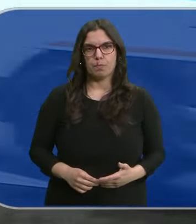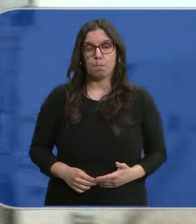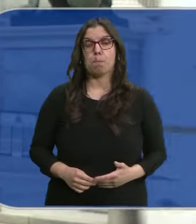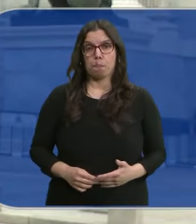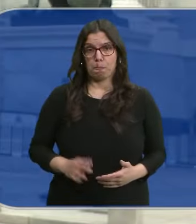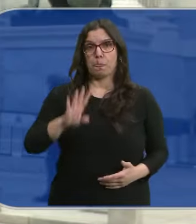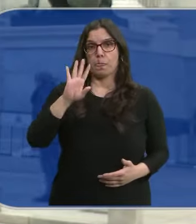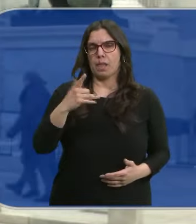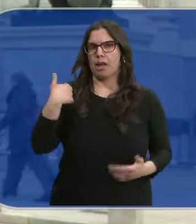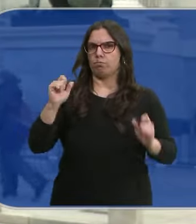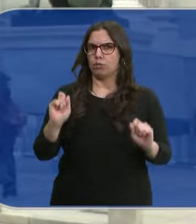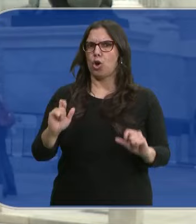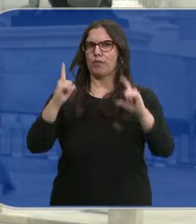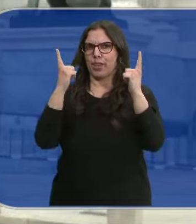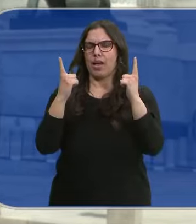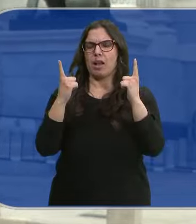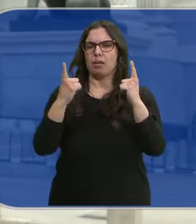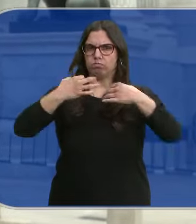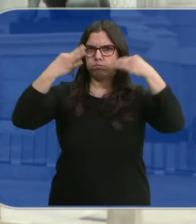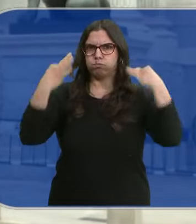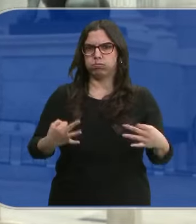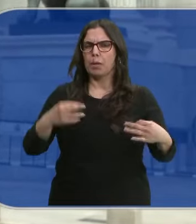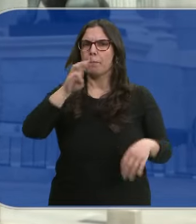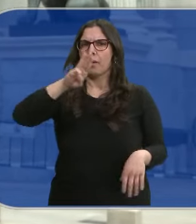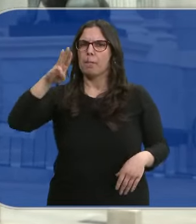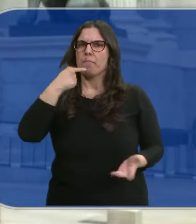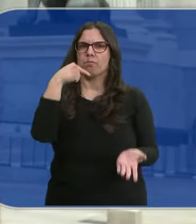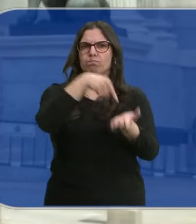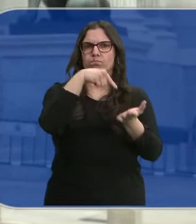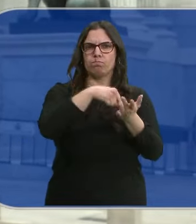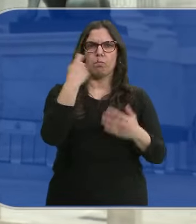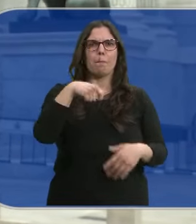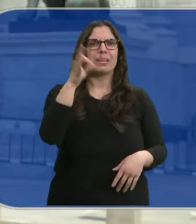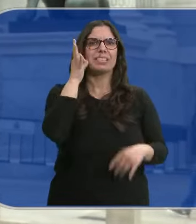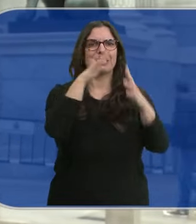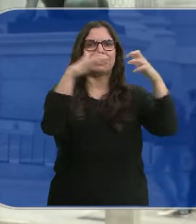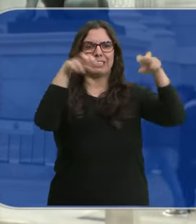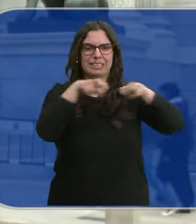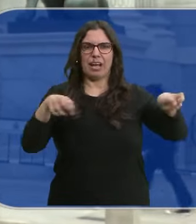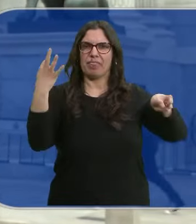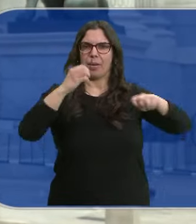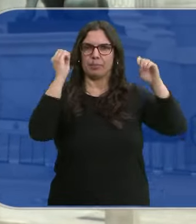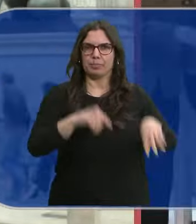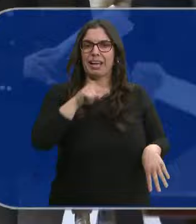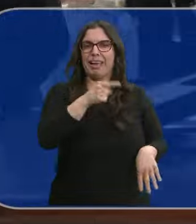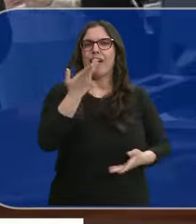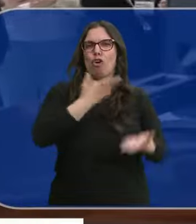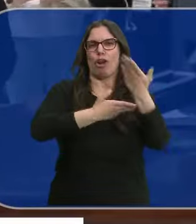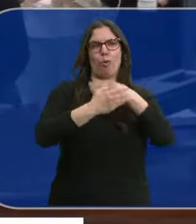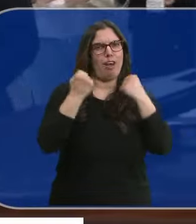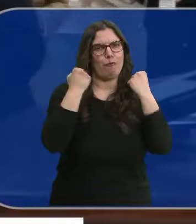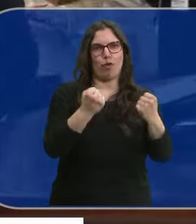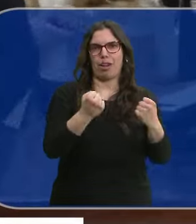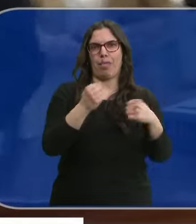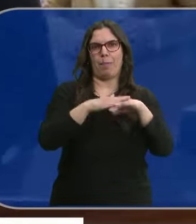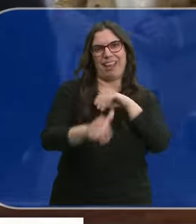Sí, ya de manera oficial y formal, el PP exige la cabeza de Francina Armengol. La consideran colaboradora necesaria